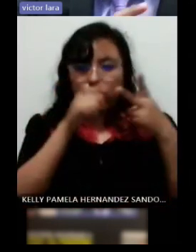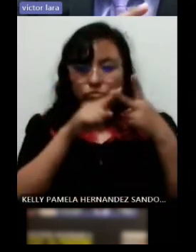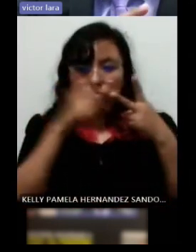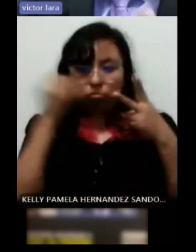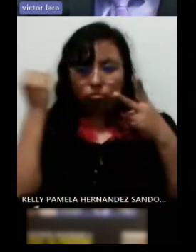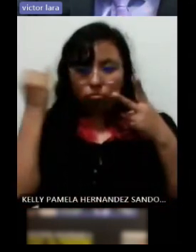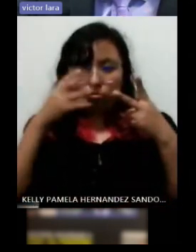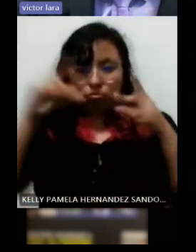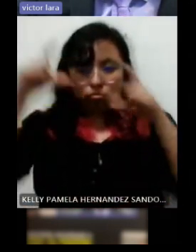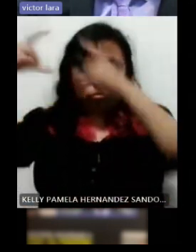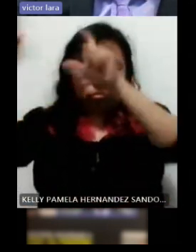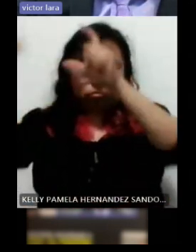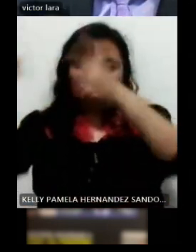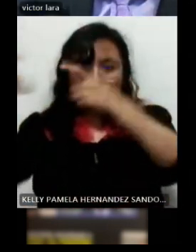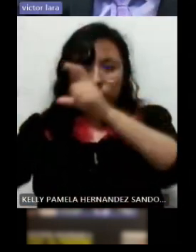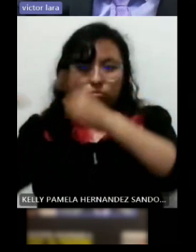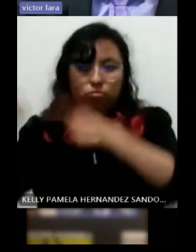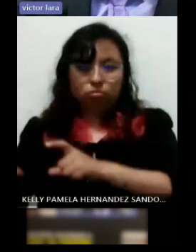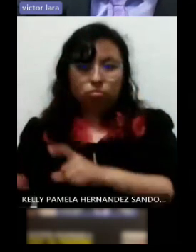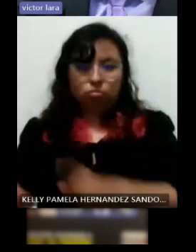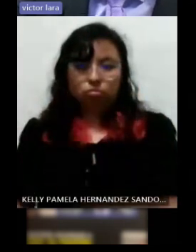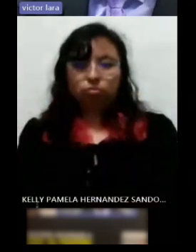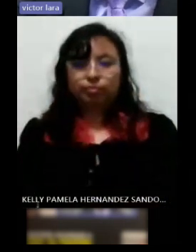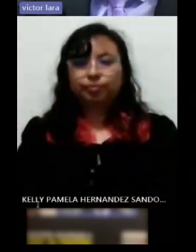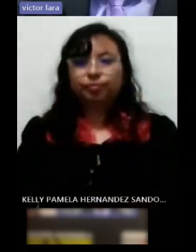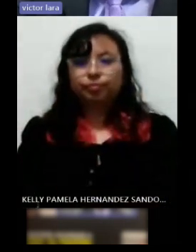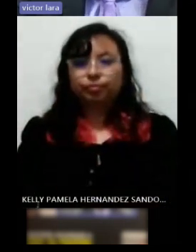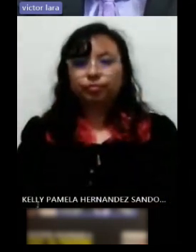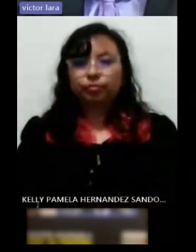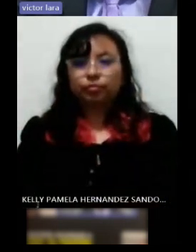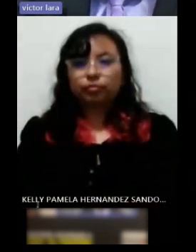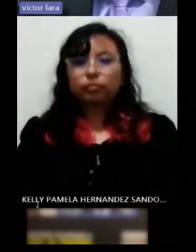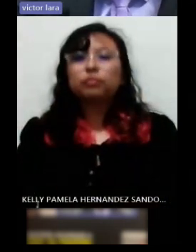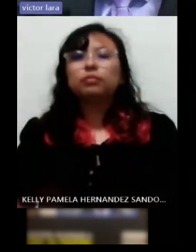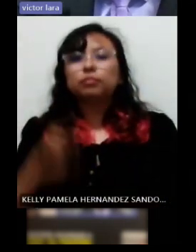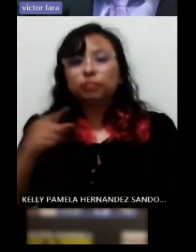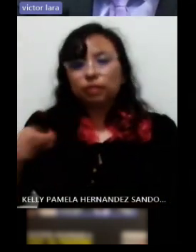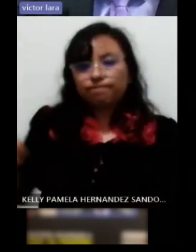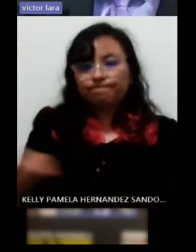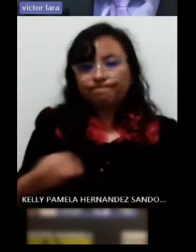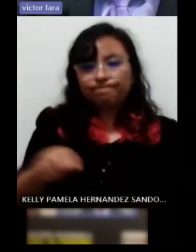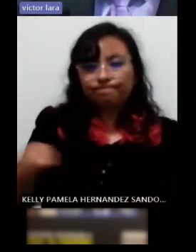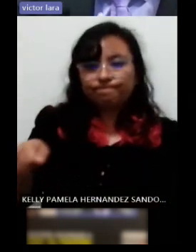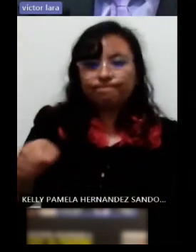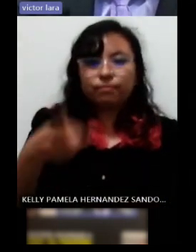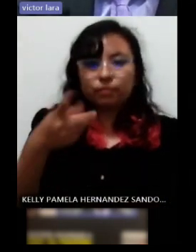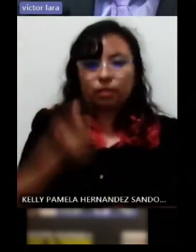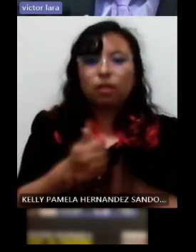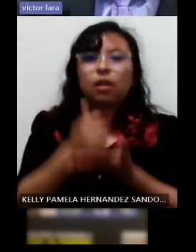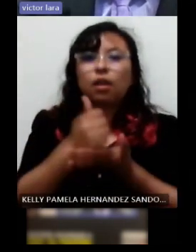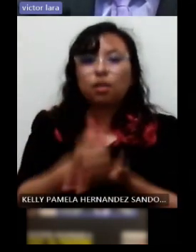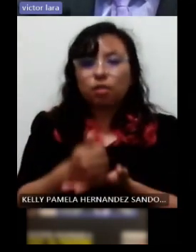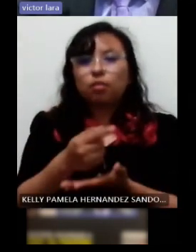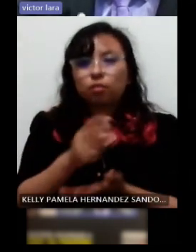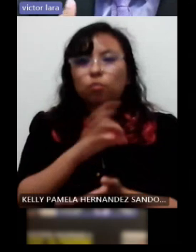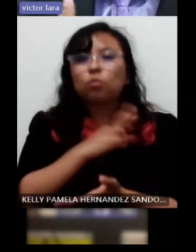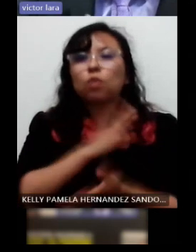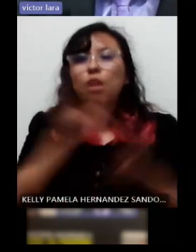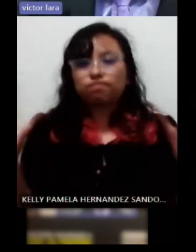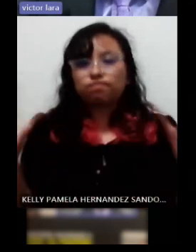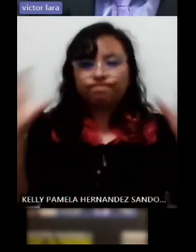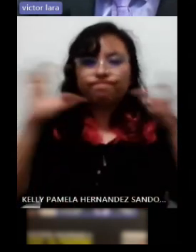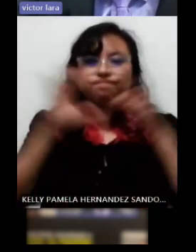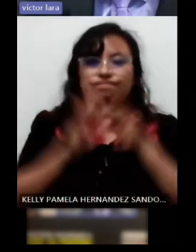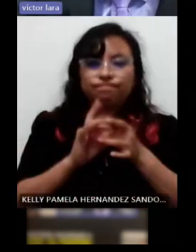dos muñequitos tomando un bastón sobre todo en la intención de conjuntar herramientas